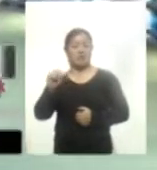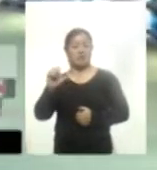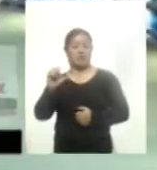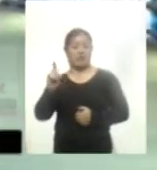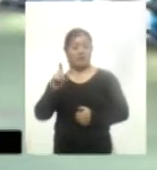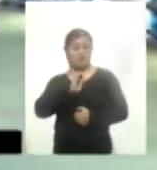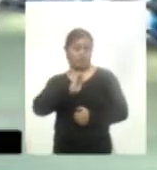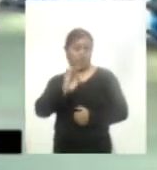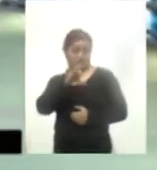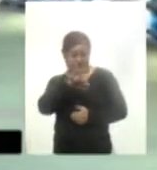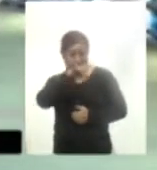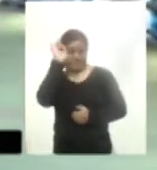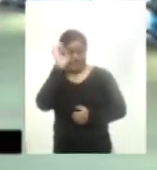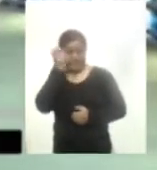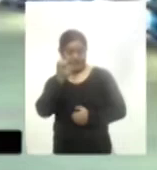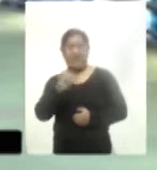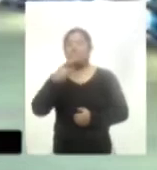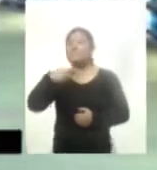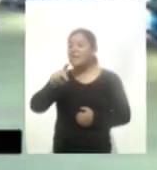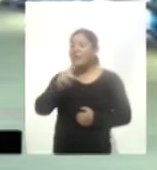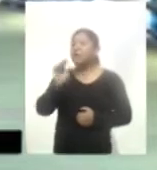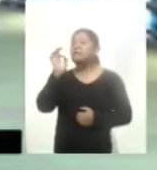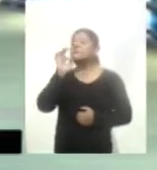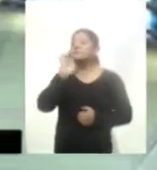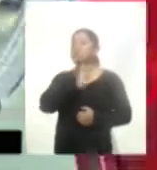destino lo podría tener en el fútbol francés.